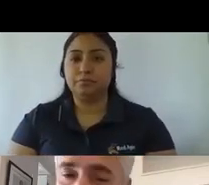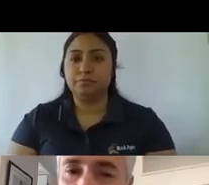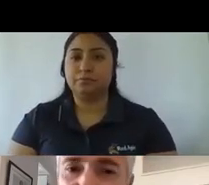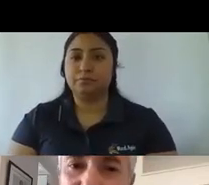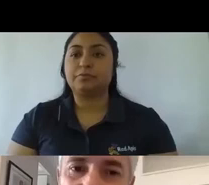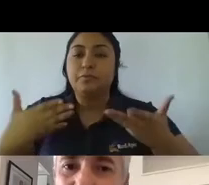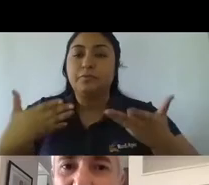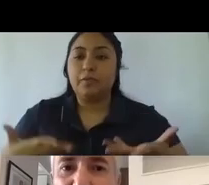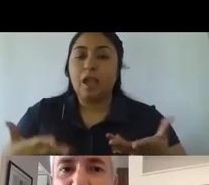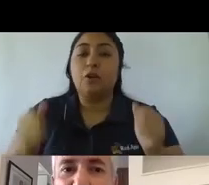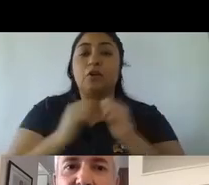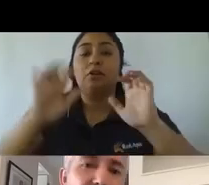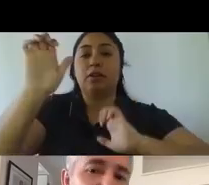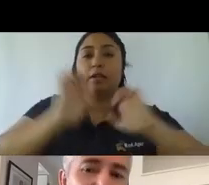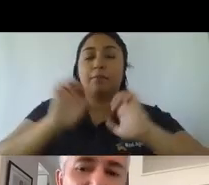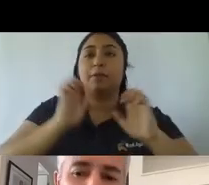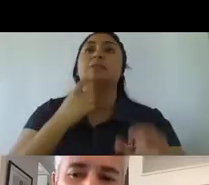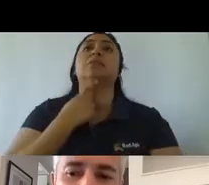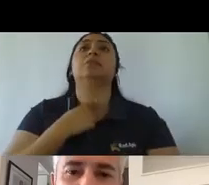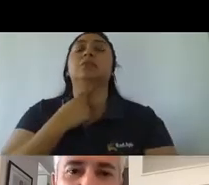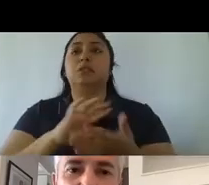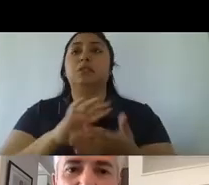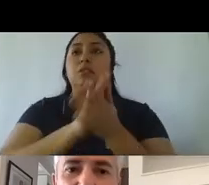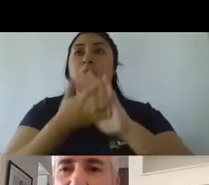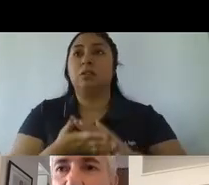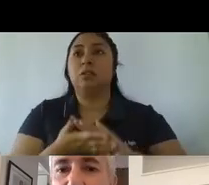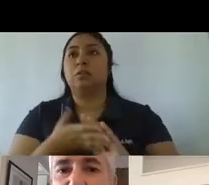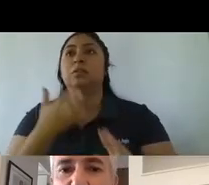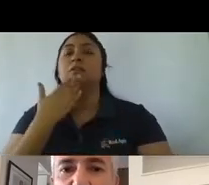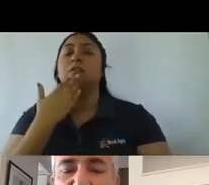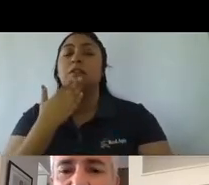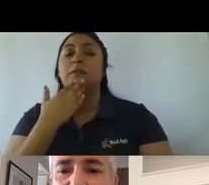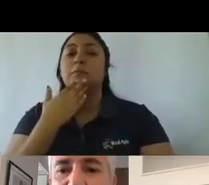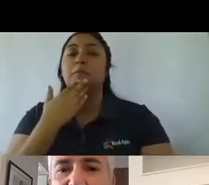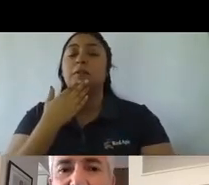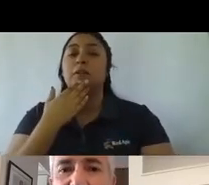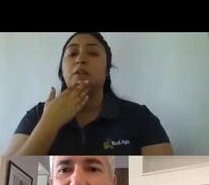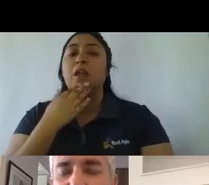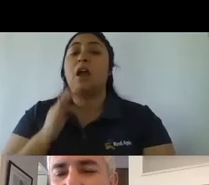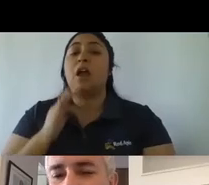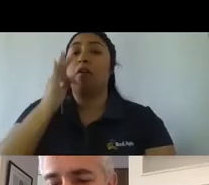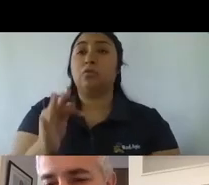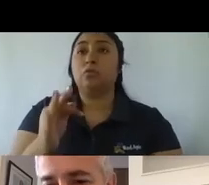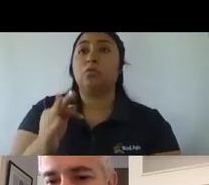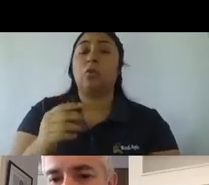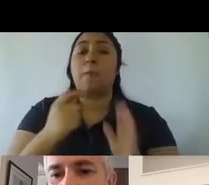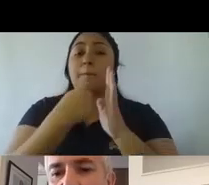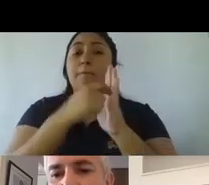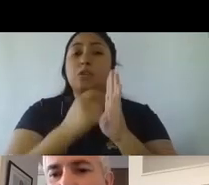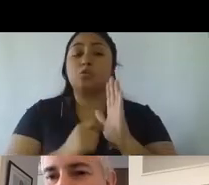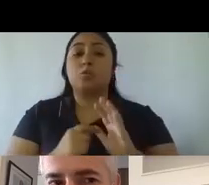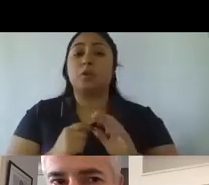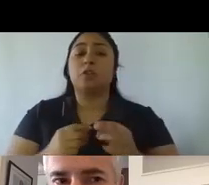a nosotros nos interesa realmente, bueno, también la proyección de los presupuestos de marketing son súper a la baja,